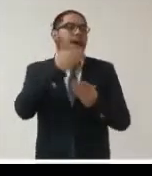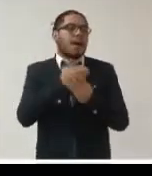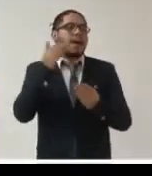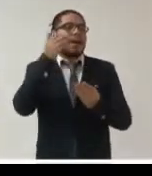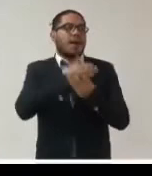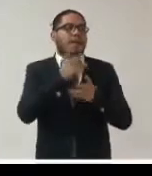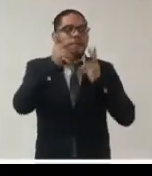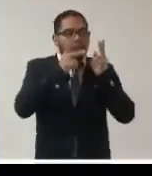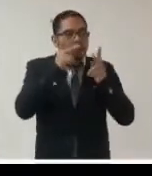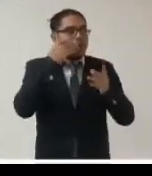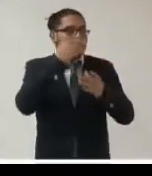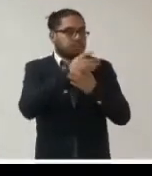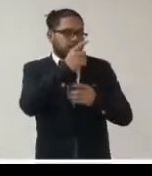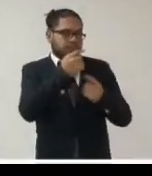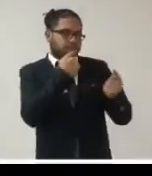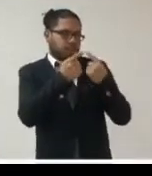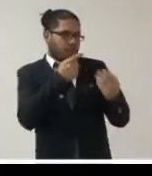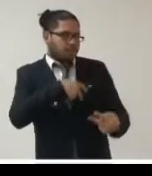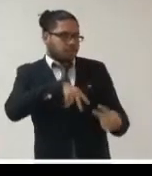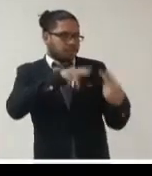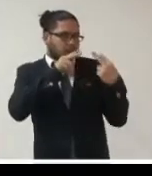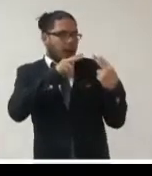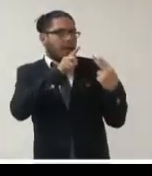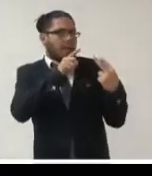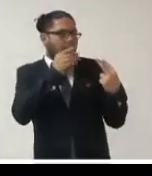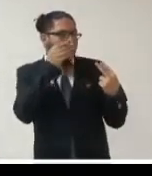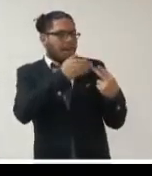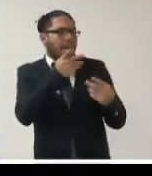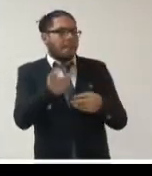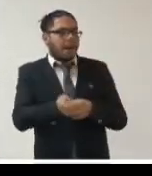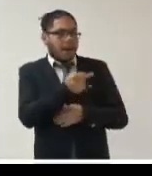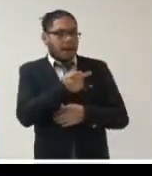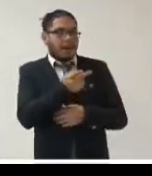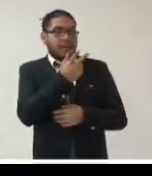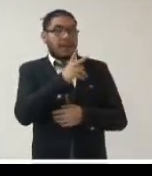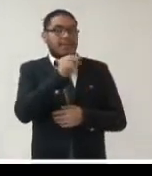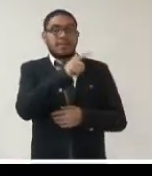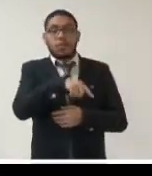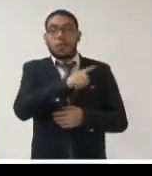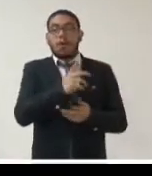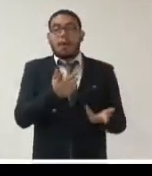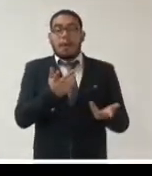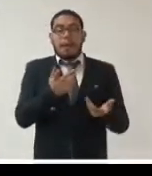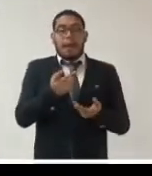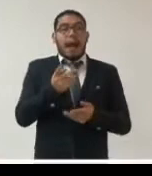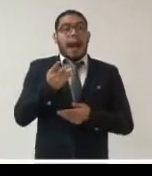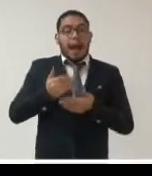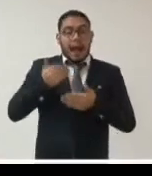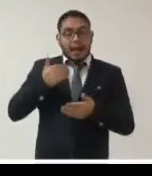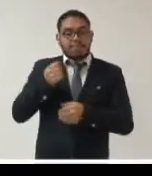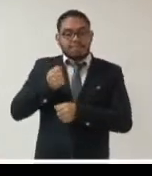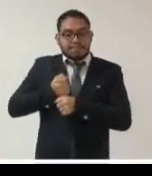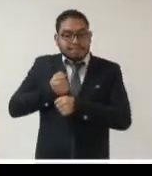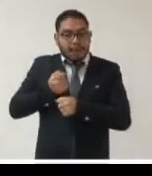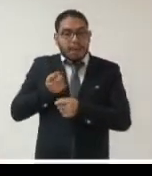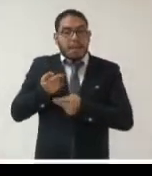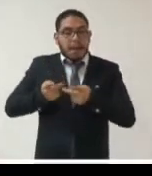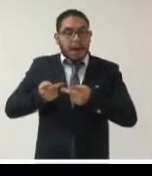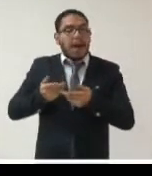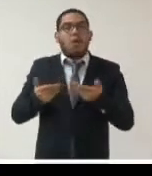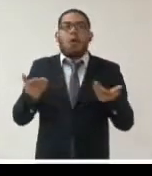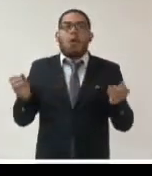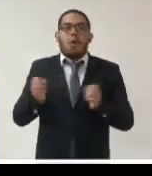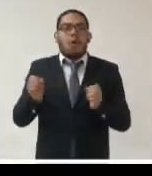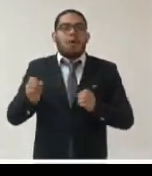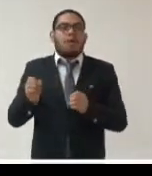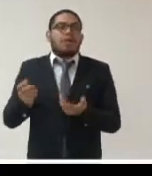a conversar directamente con el funcionario no está entrenada y ha sido un entrenamiento para todos el usar